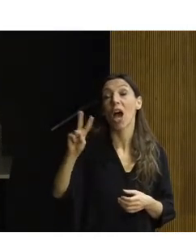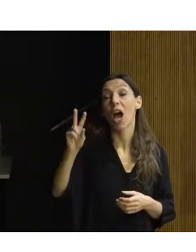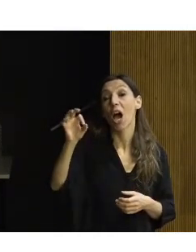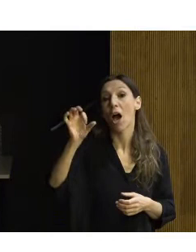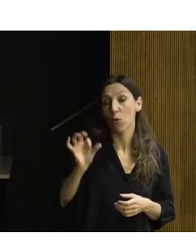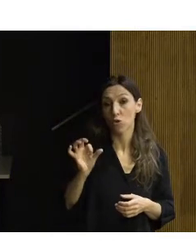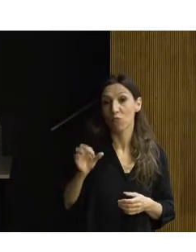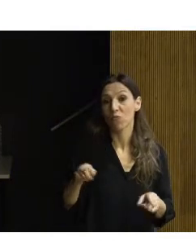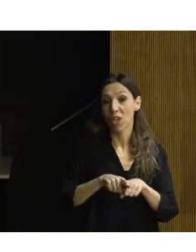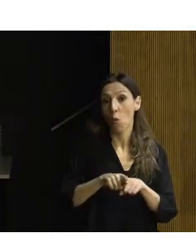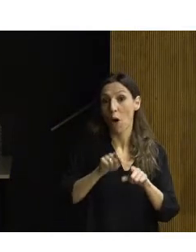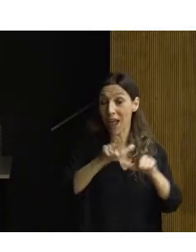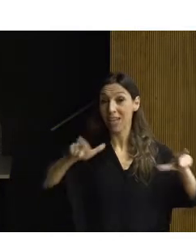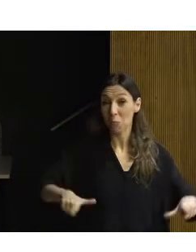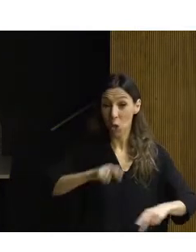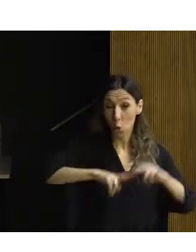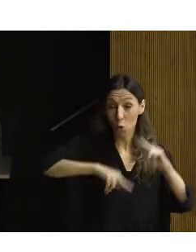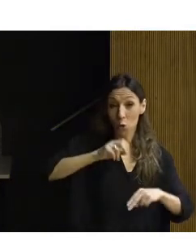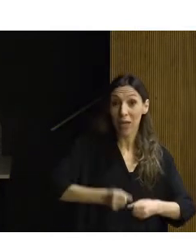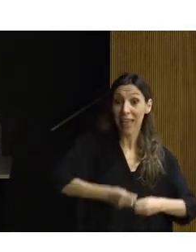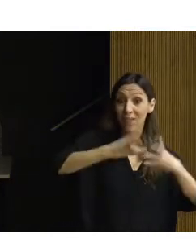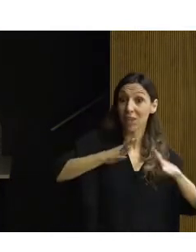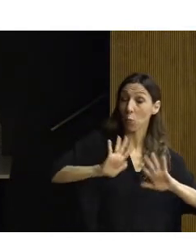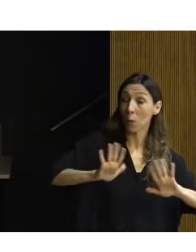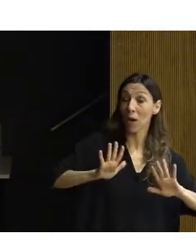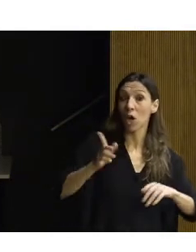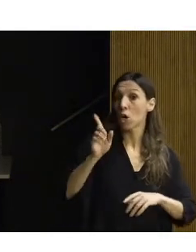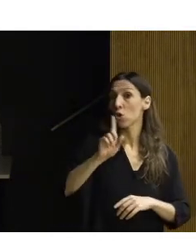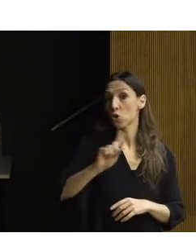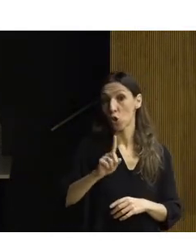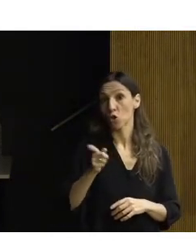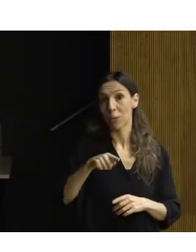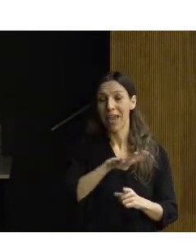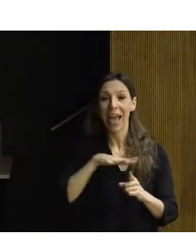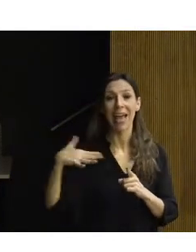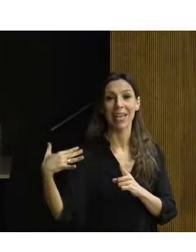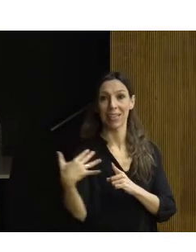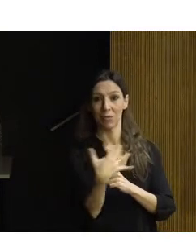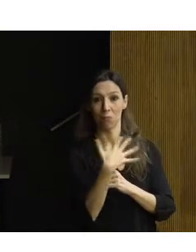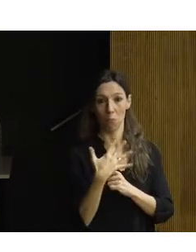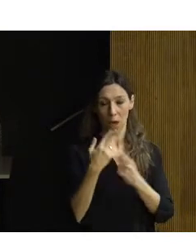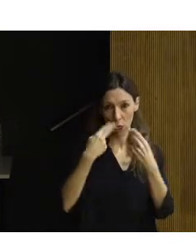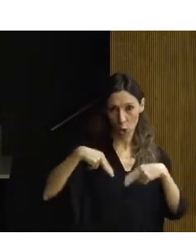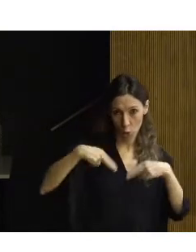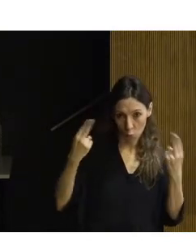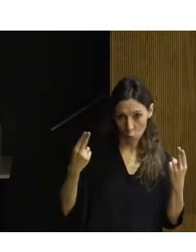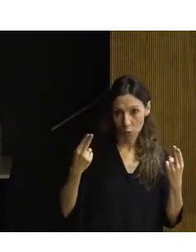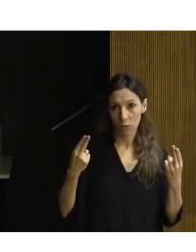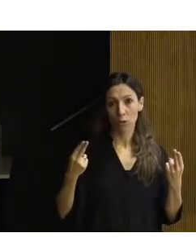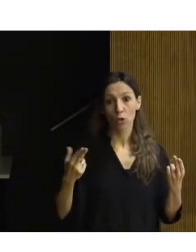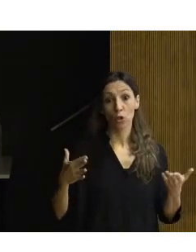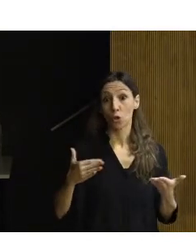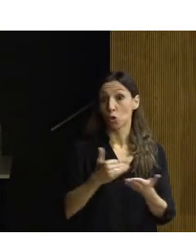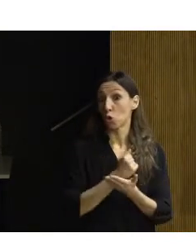construido y no solamente los edificios, sino es tan importante, como decíais, el espacio público y todo lo que trasciende de lo